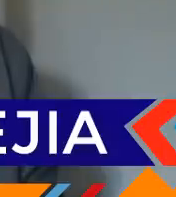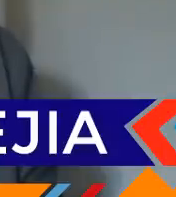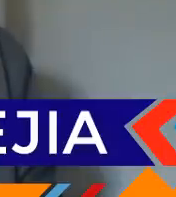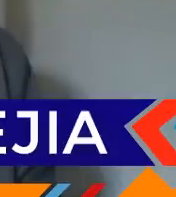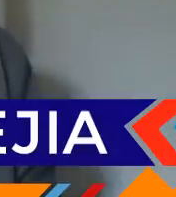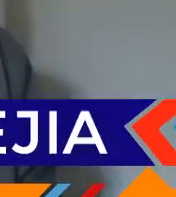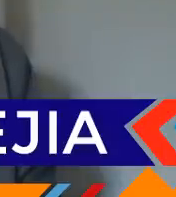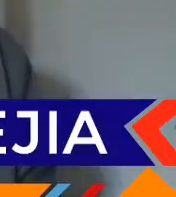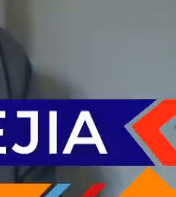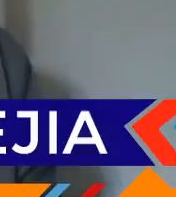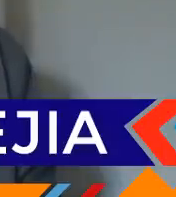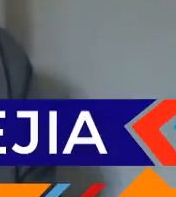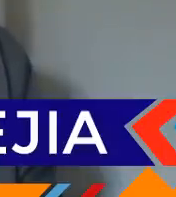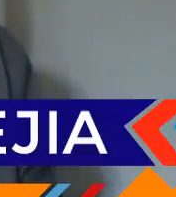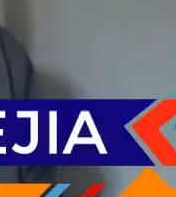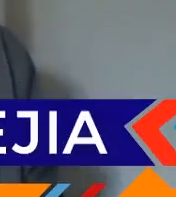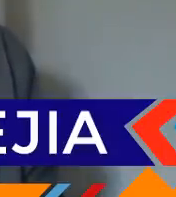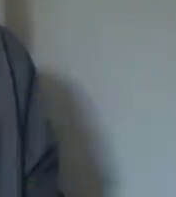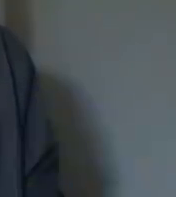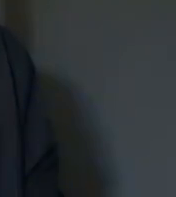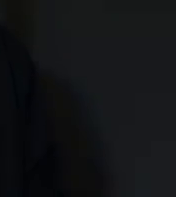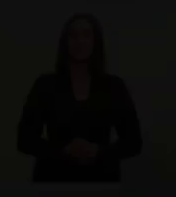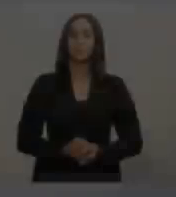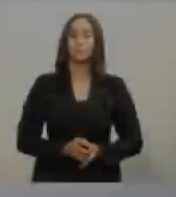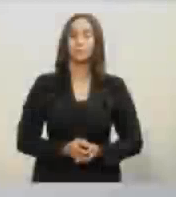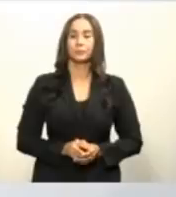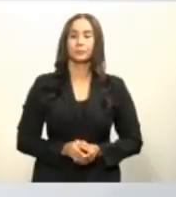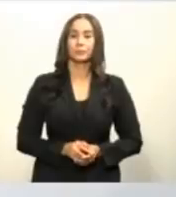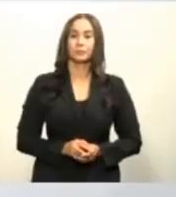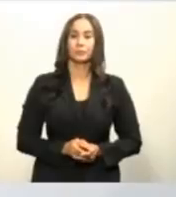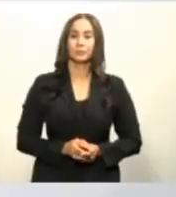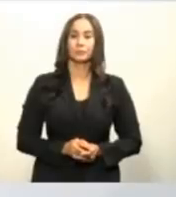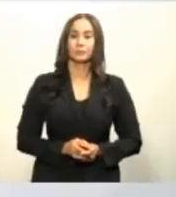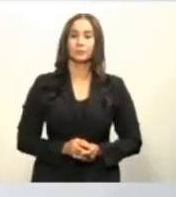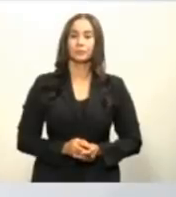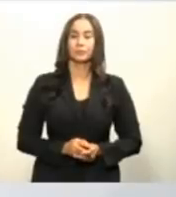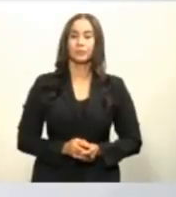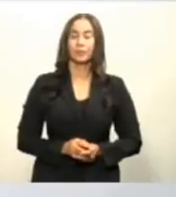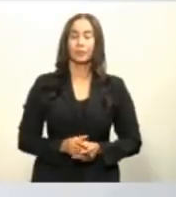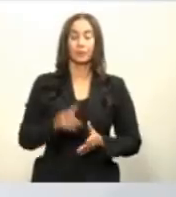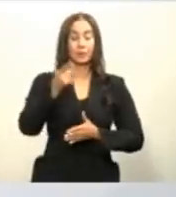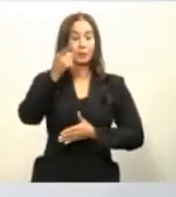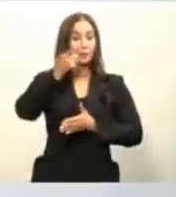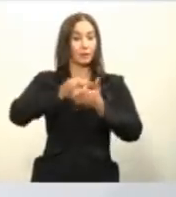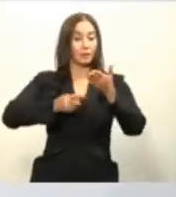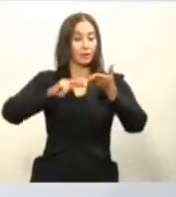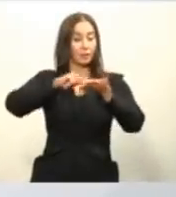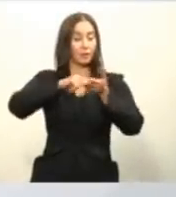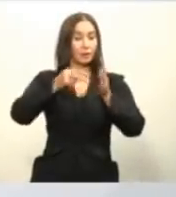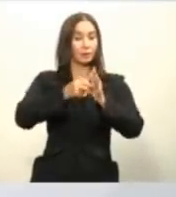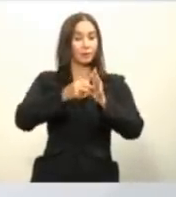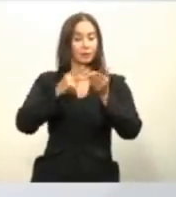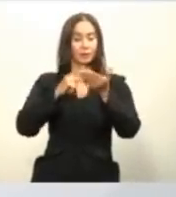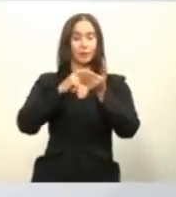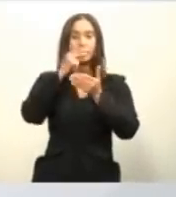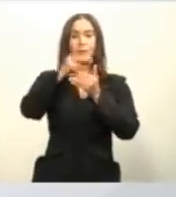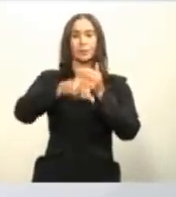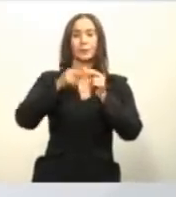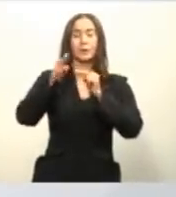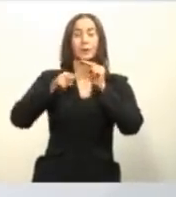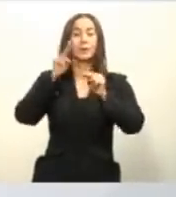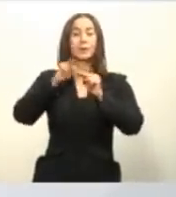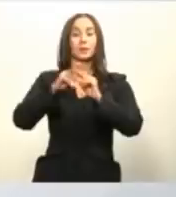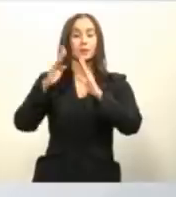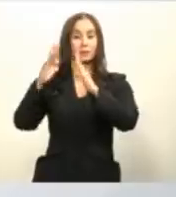estas así que ya ustedes saben qué es el programa nacional de vivienda familia peris es el primer